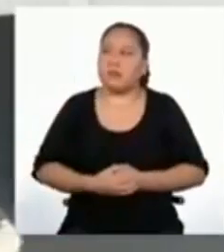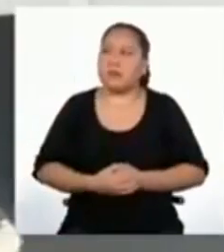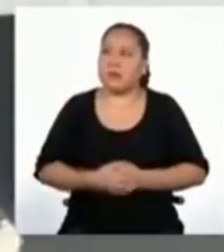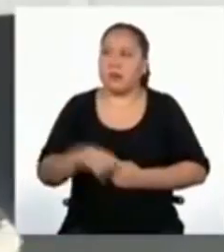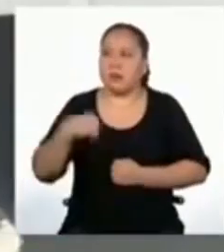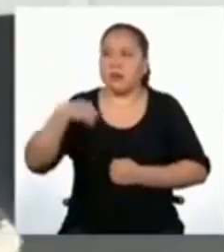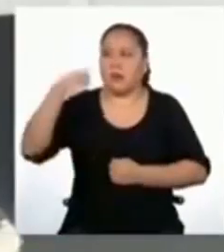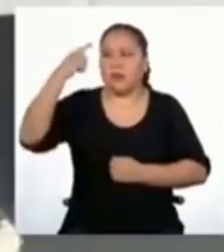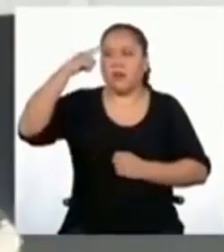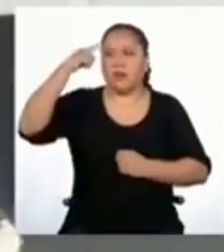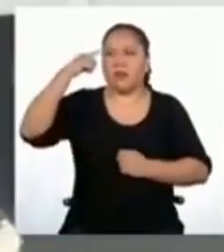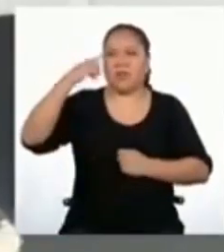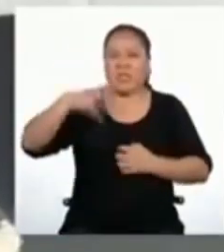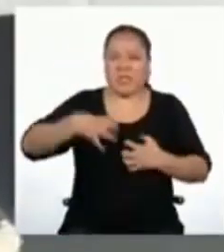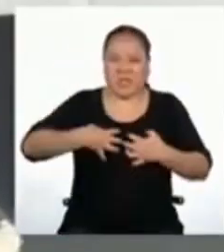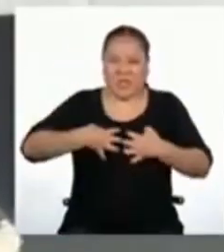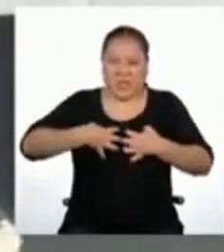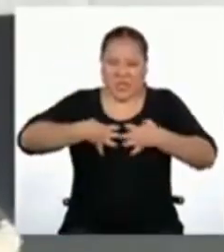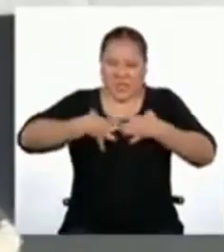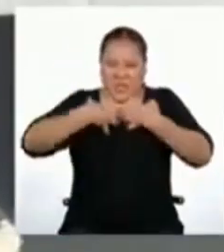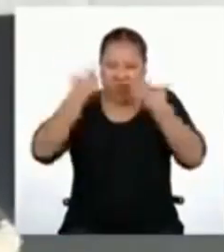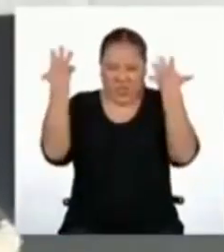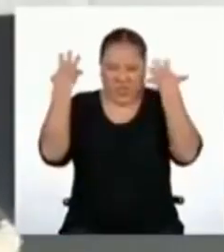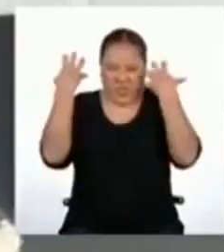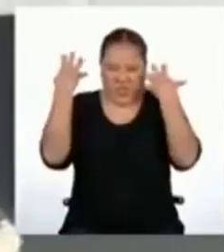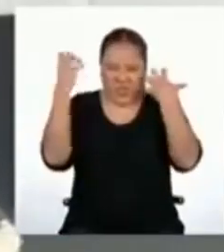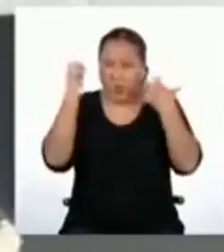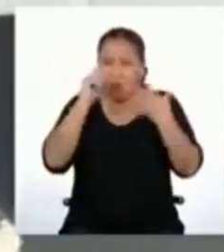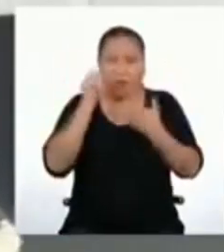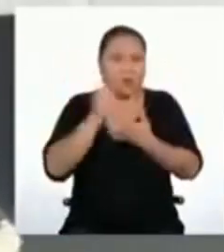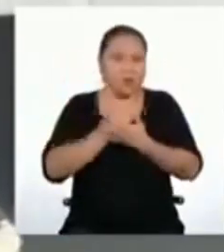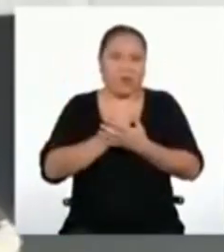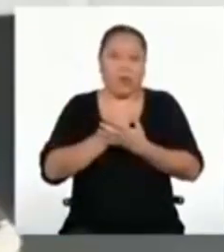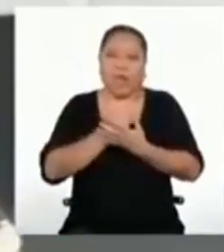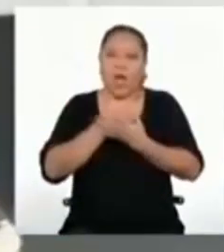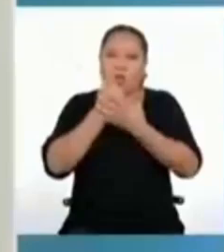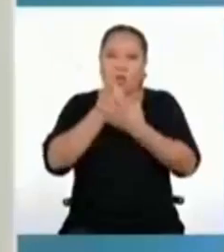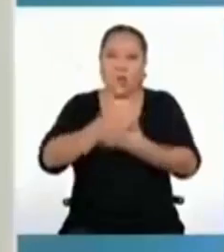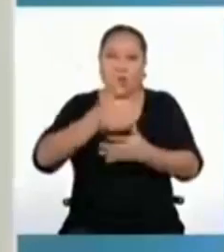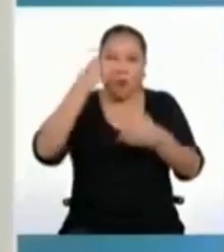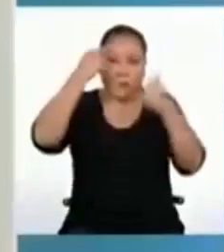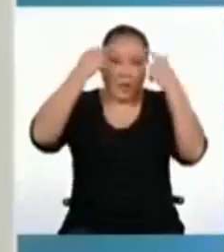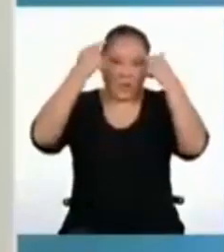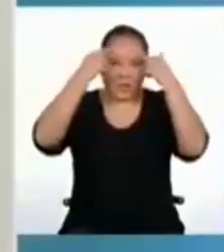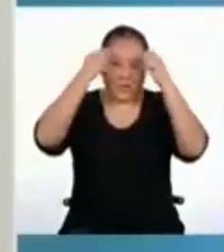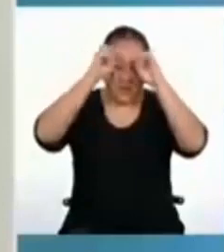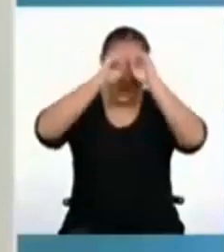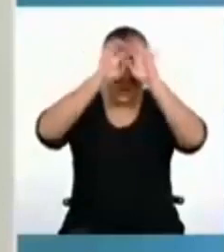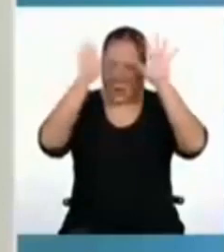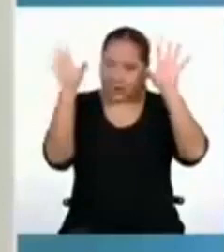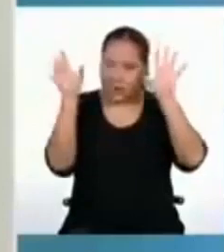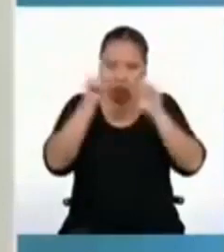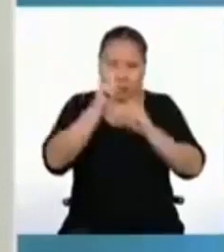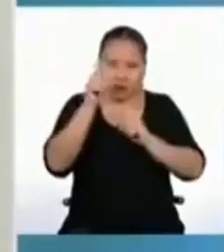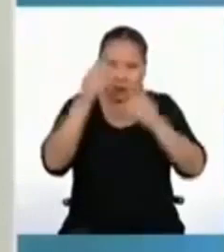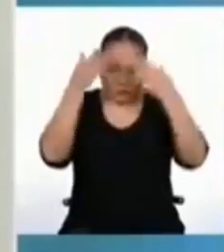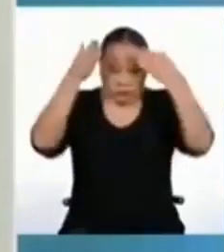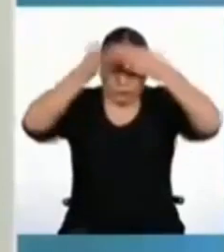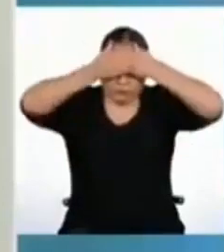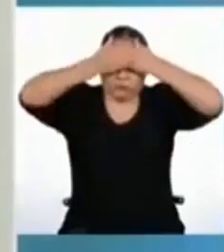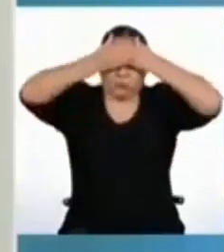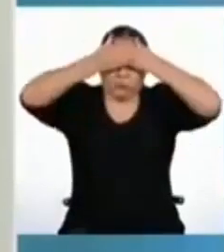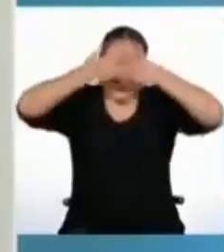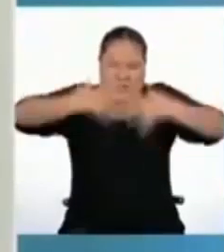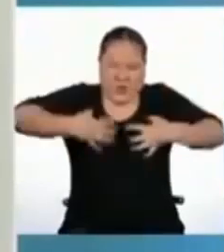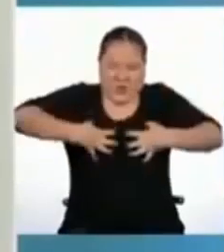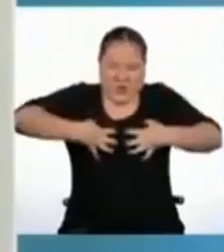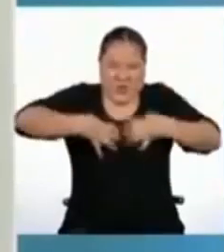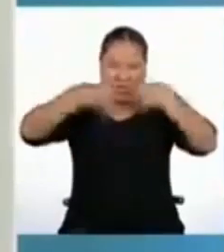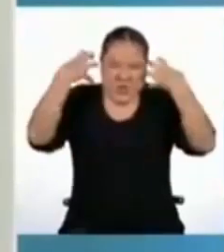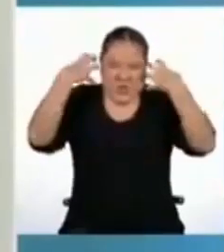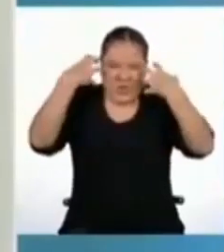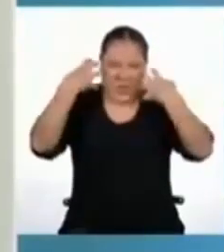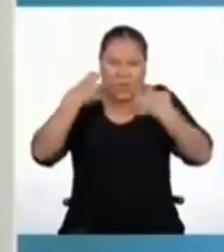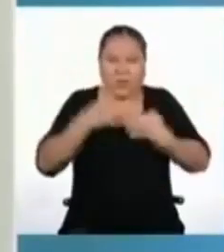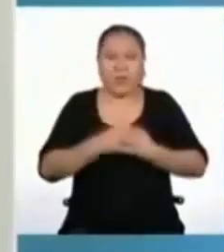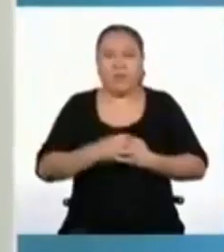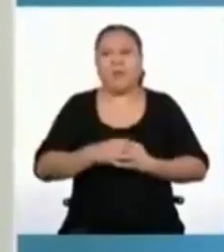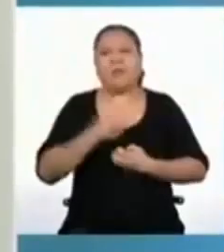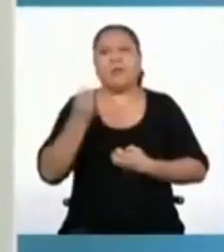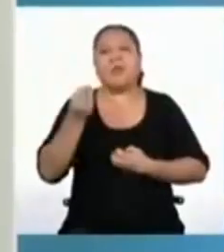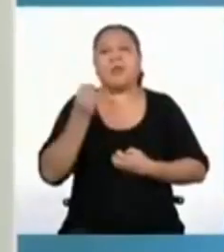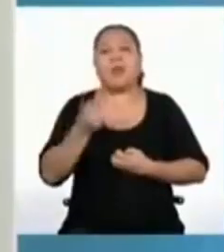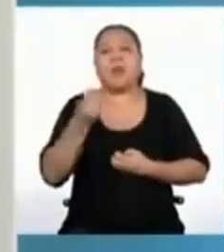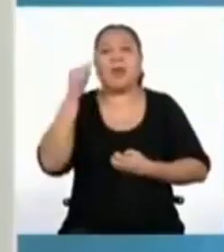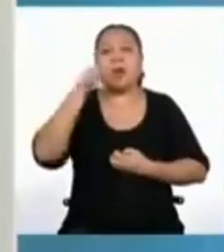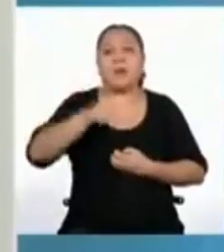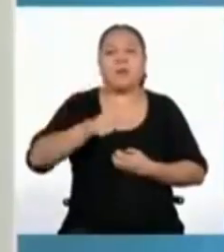me parece que la ira impide que razonemos de manera eficaz. Así es, ya que reaccionamos ante